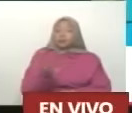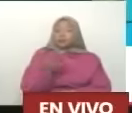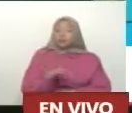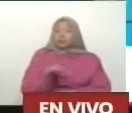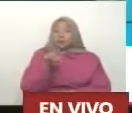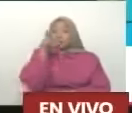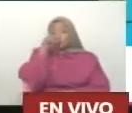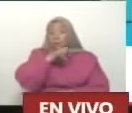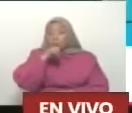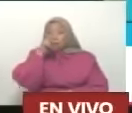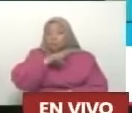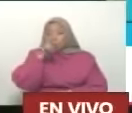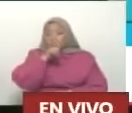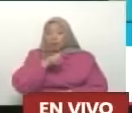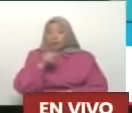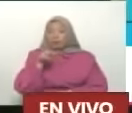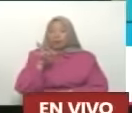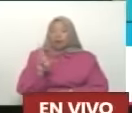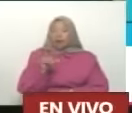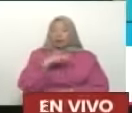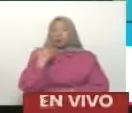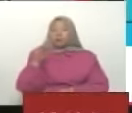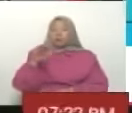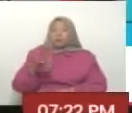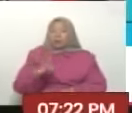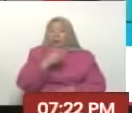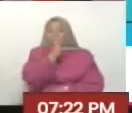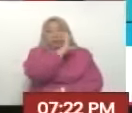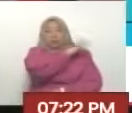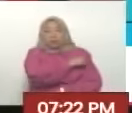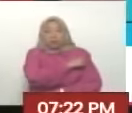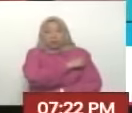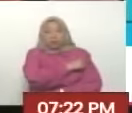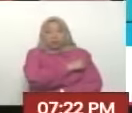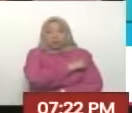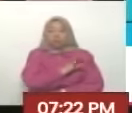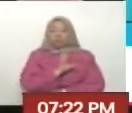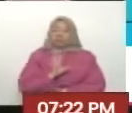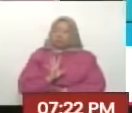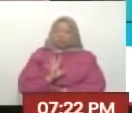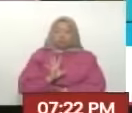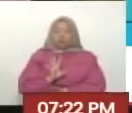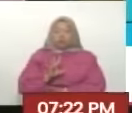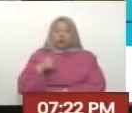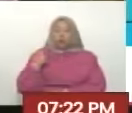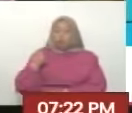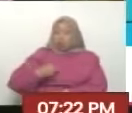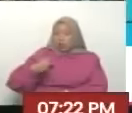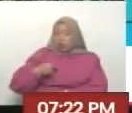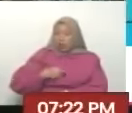mira que cuando nos ponemos nos ponemos cuando nosotros nos ponemos en una tarea